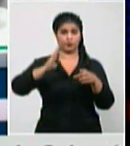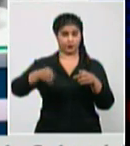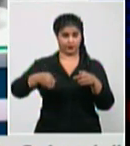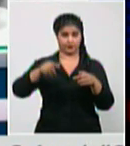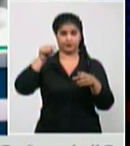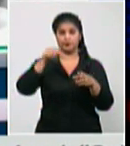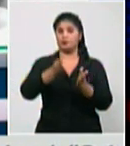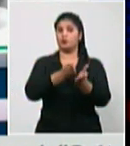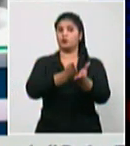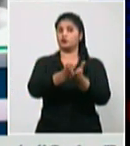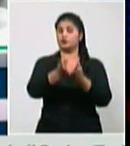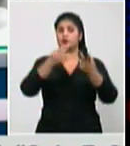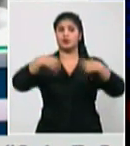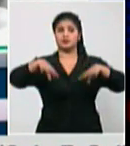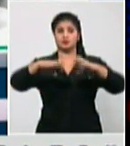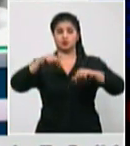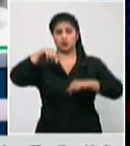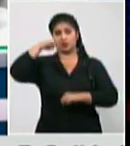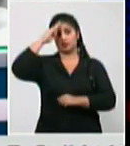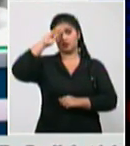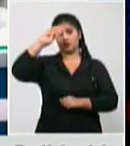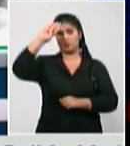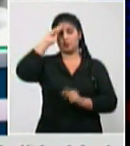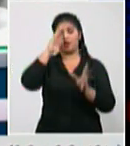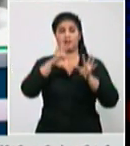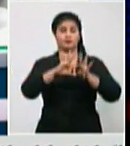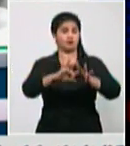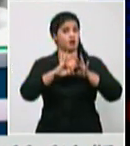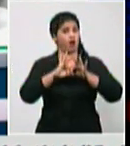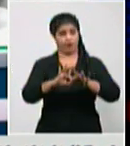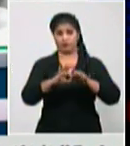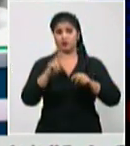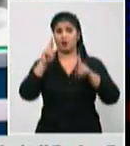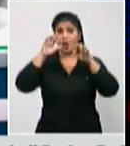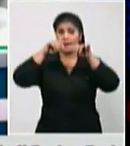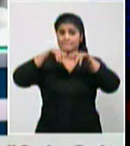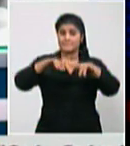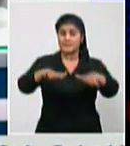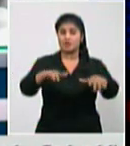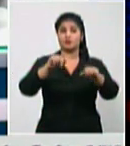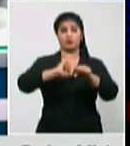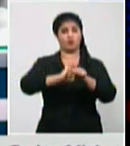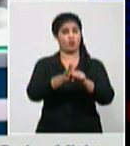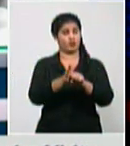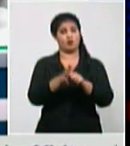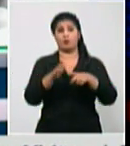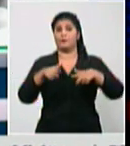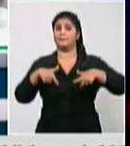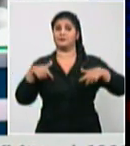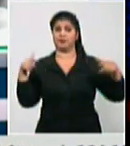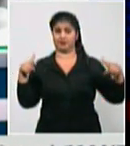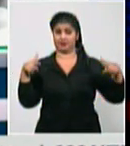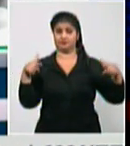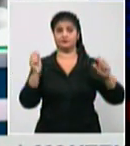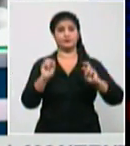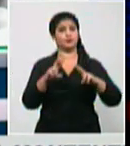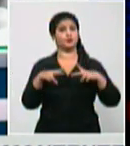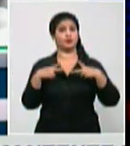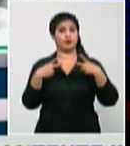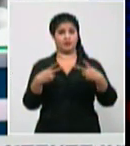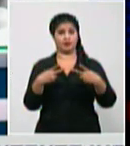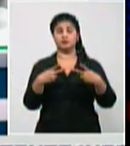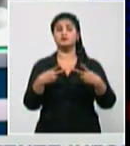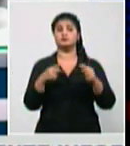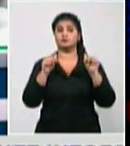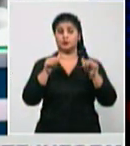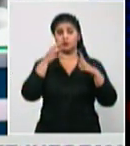la terrible enfermedad en nuestro país experimenta Cuba una nueva ola de rebrotes importantes por tanto